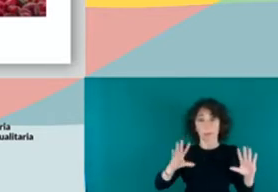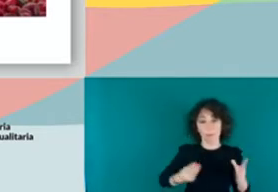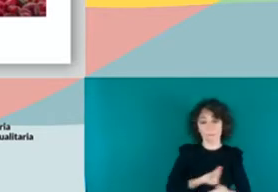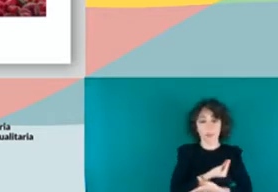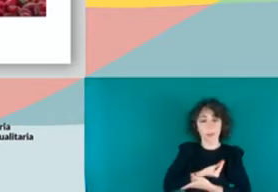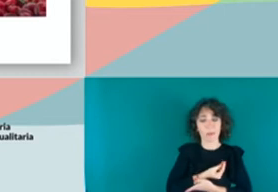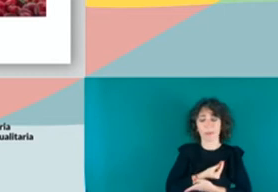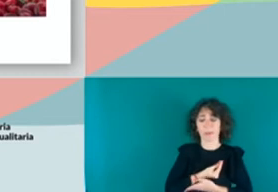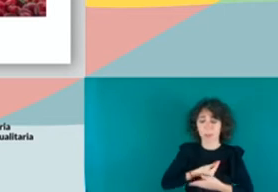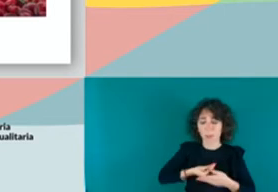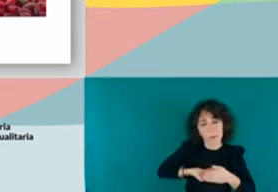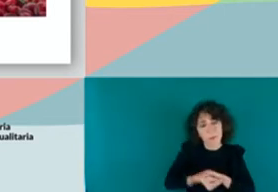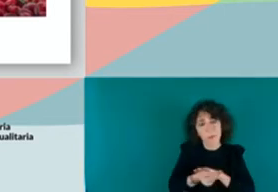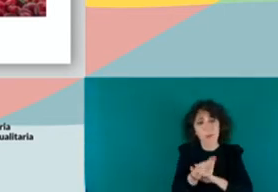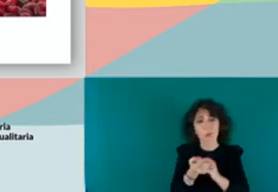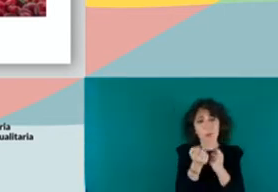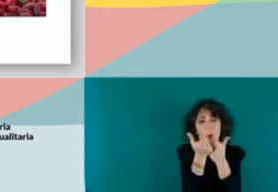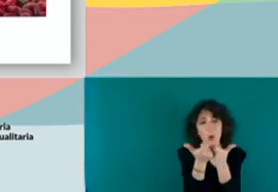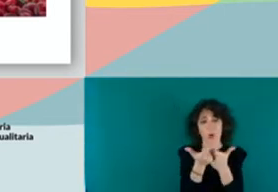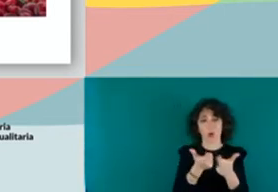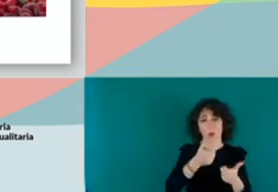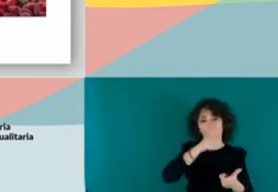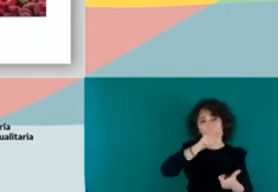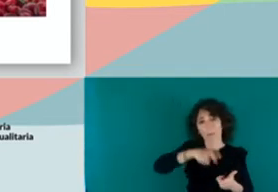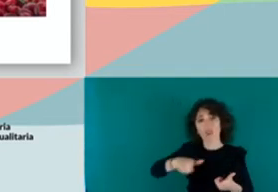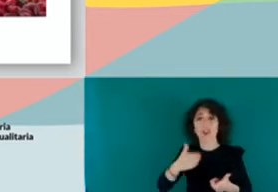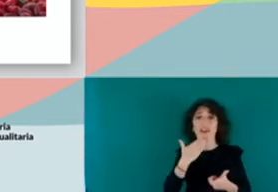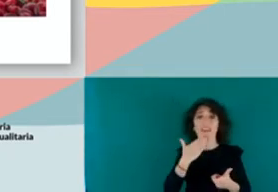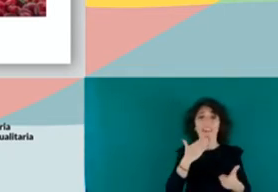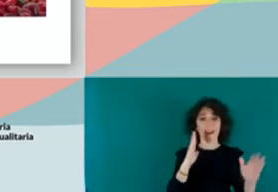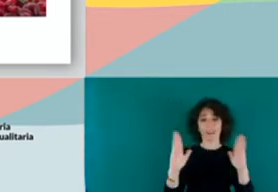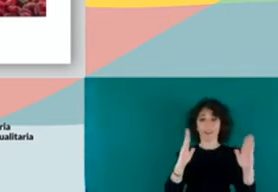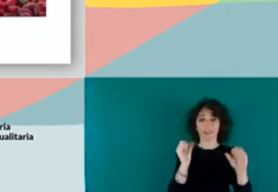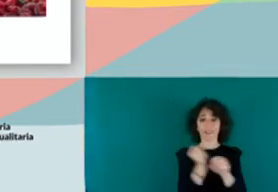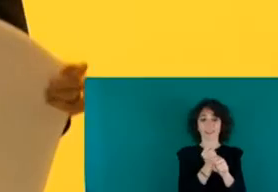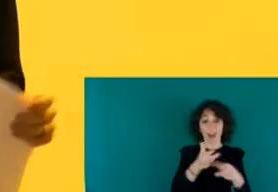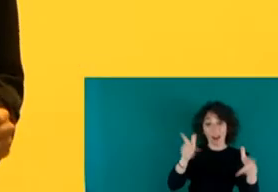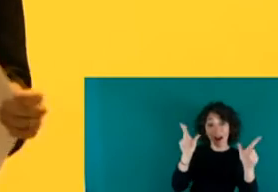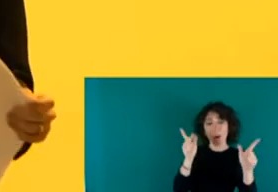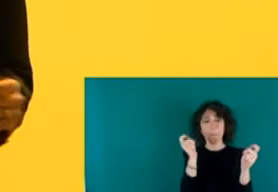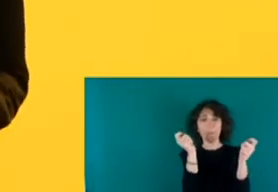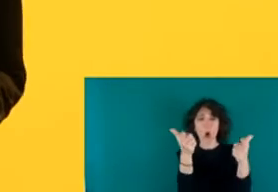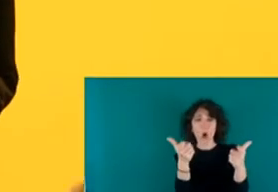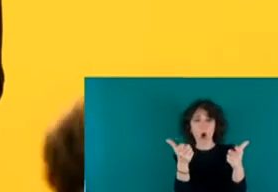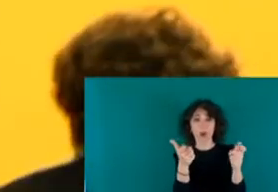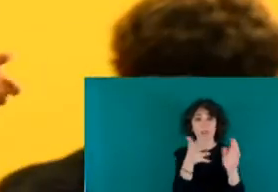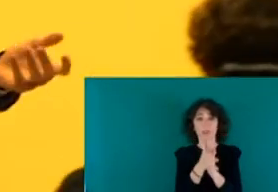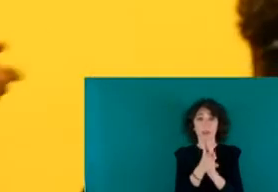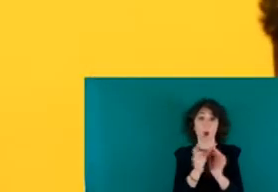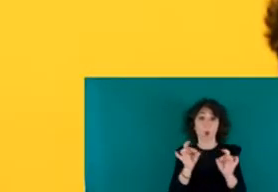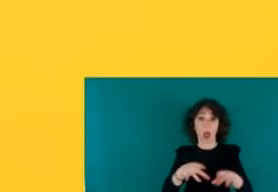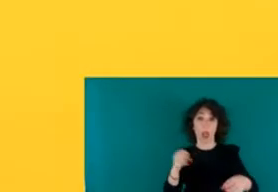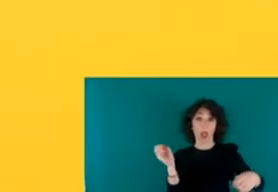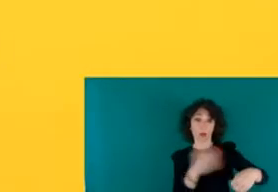hay menos personas en edad de trabajar. Esto, o sea, no es que tengamos una hucha mágica donde podemos sacar el dinero